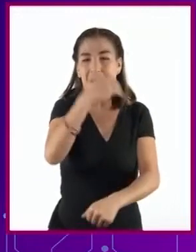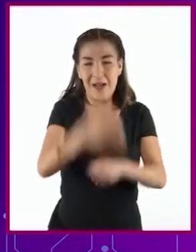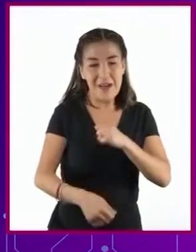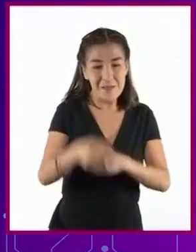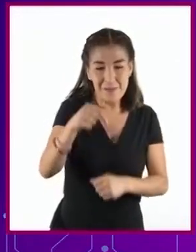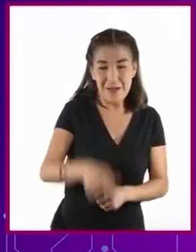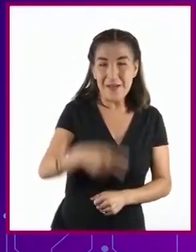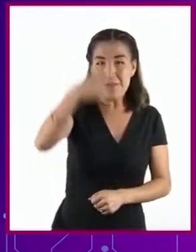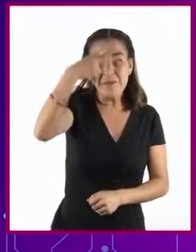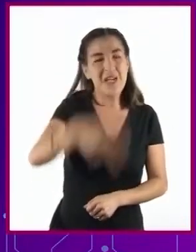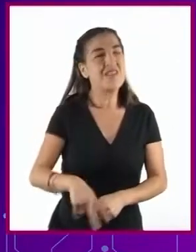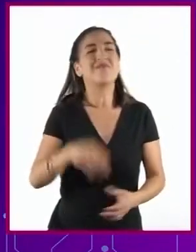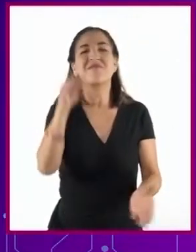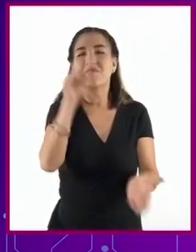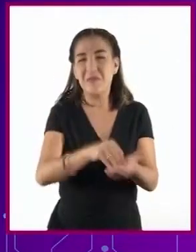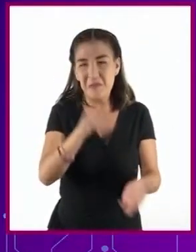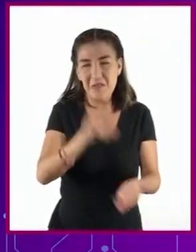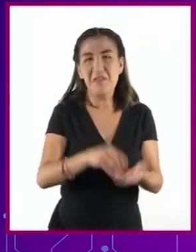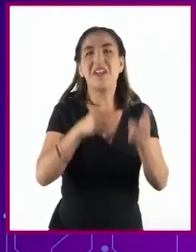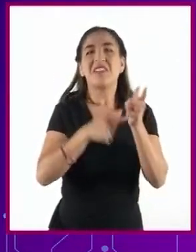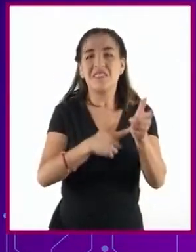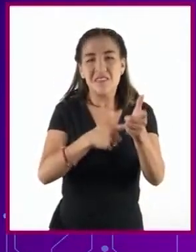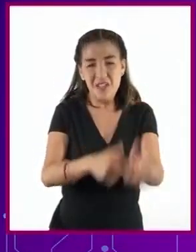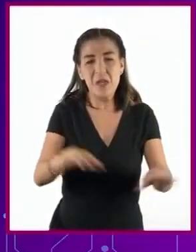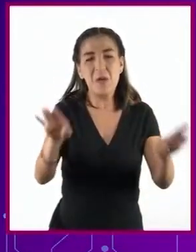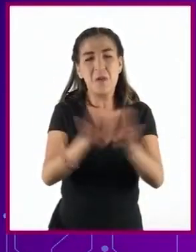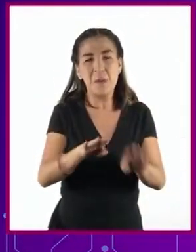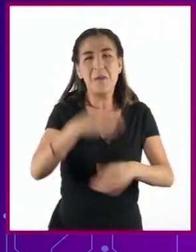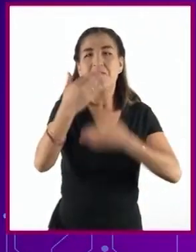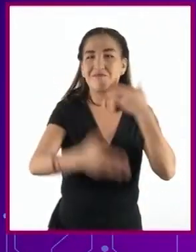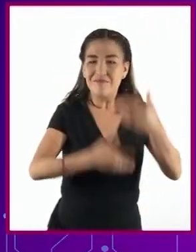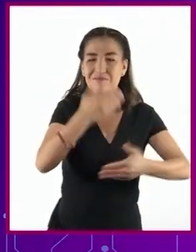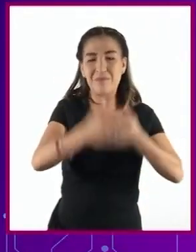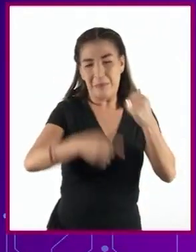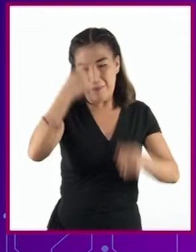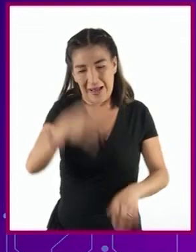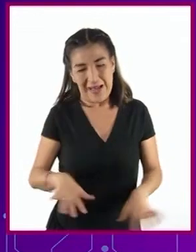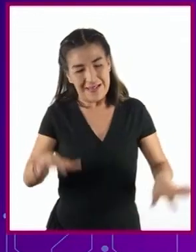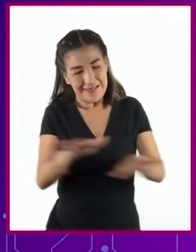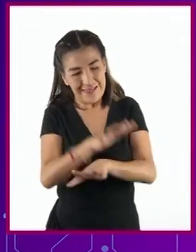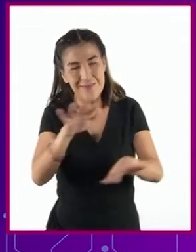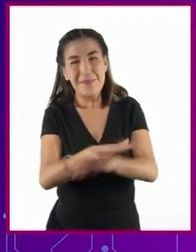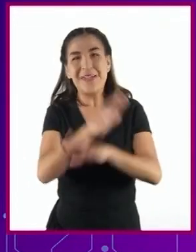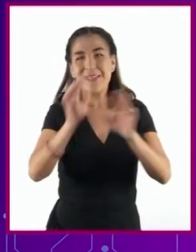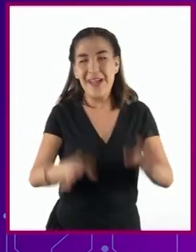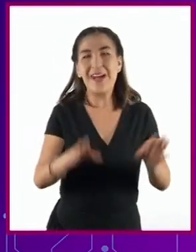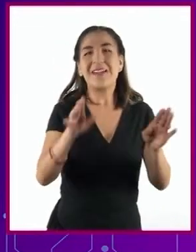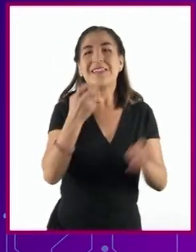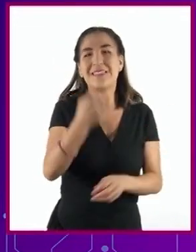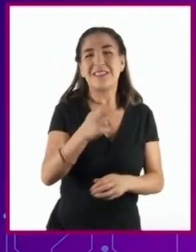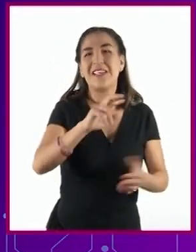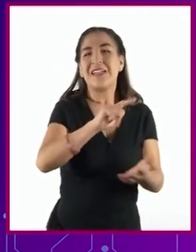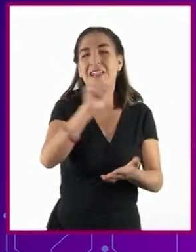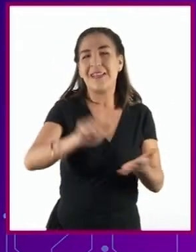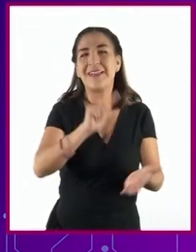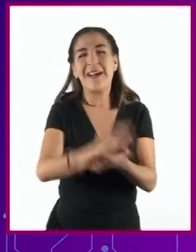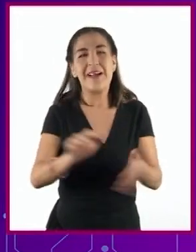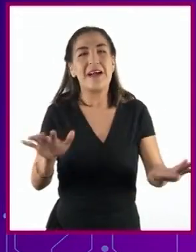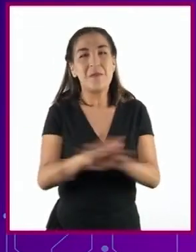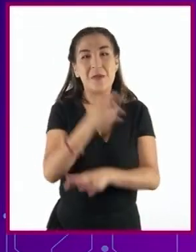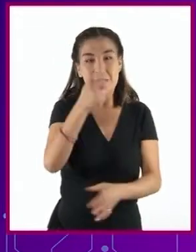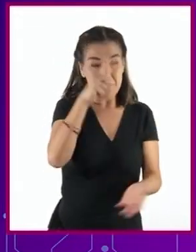estamos todavía desarrollando y tratando de perfeccionar esta reforma que se inició desde